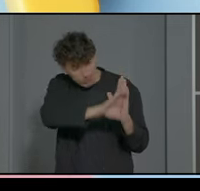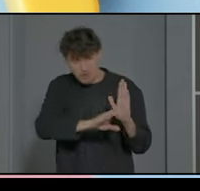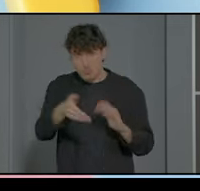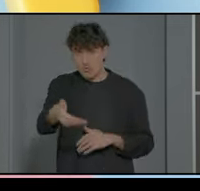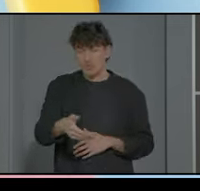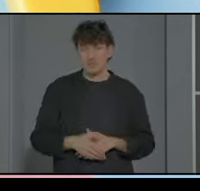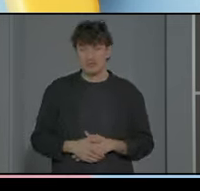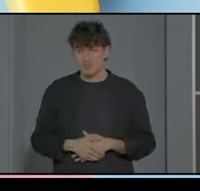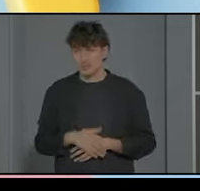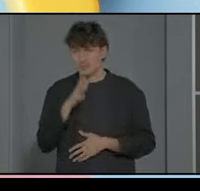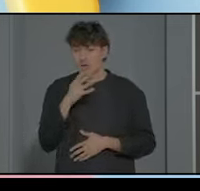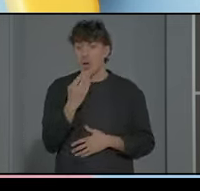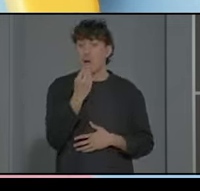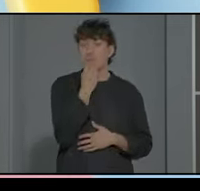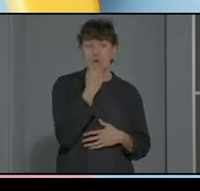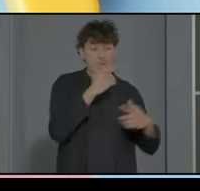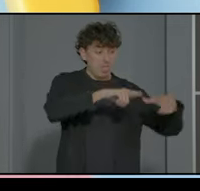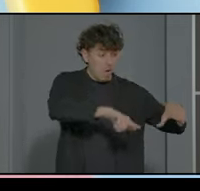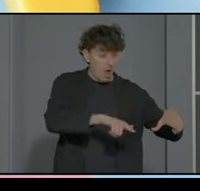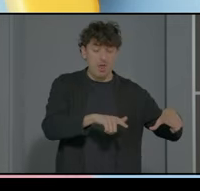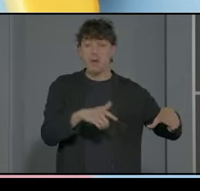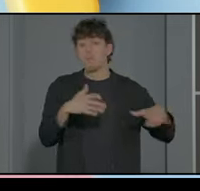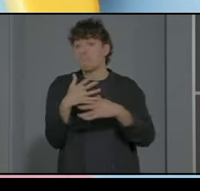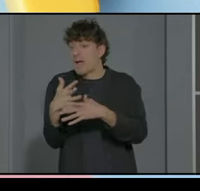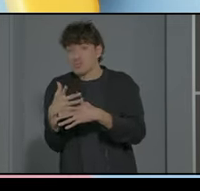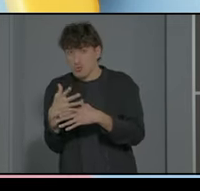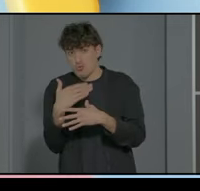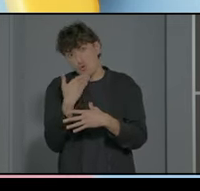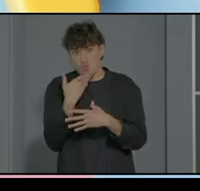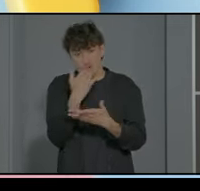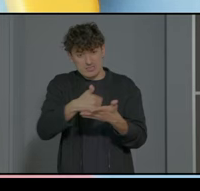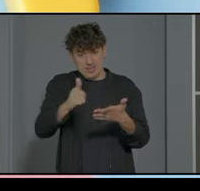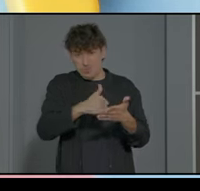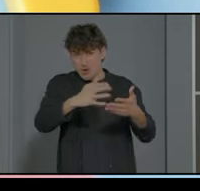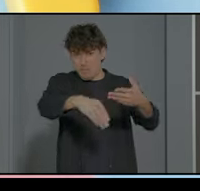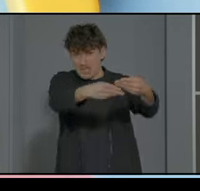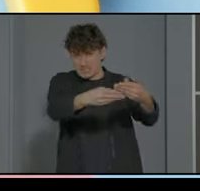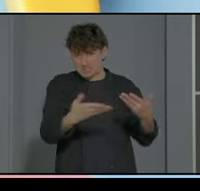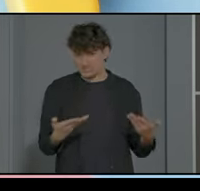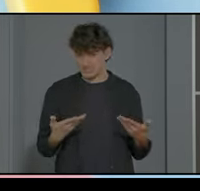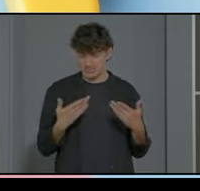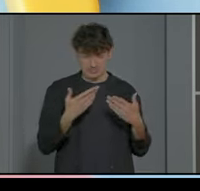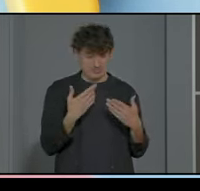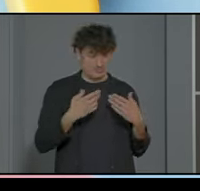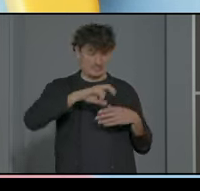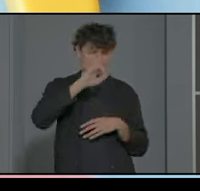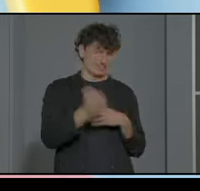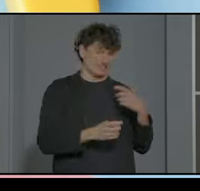siempre que bueno el patio y el comedor son dos asignaturas más incluso las más importantes pues trabajamos millones de cosas en ello